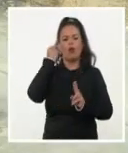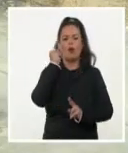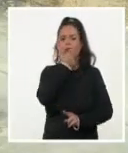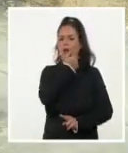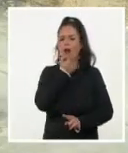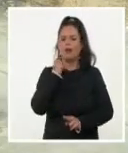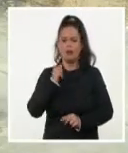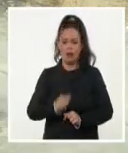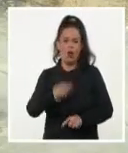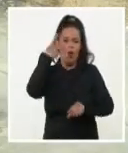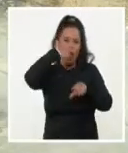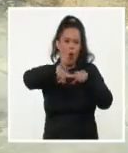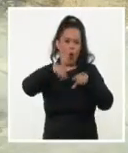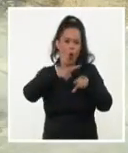sesionarán durante esta semana.